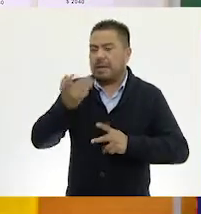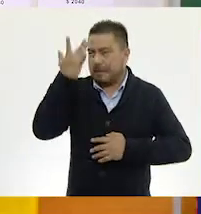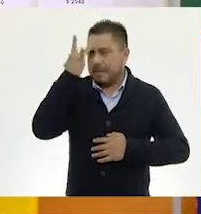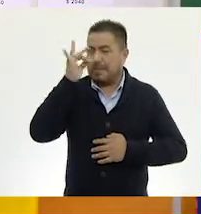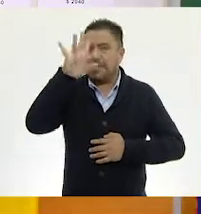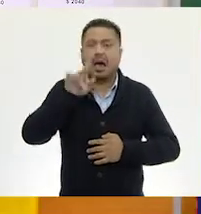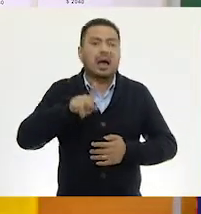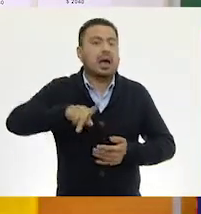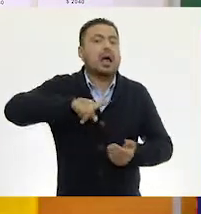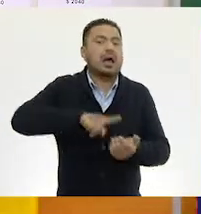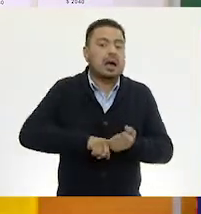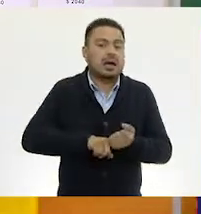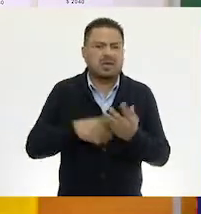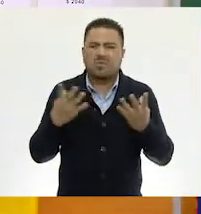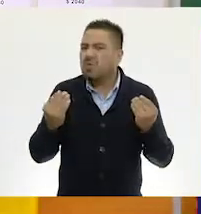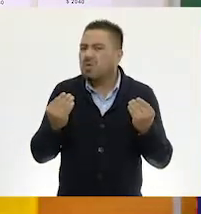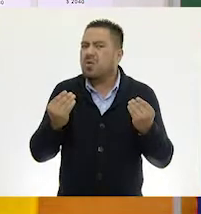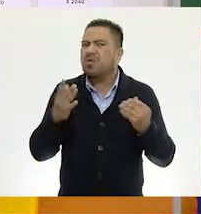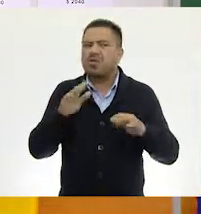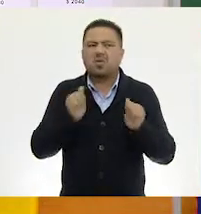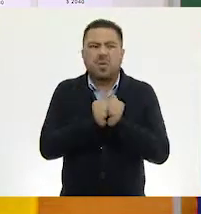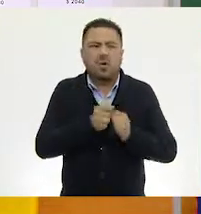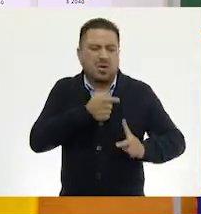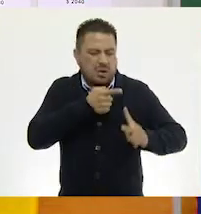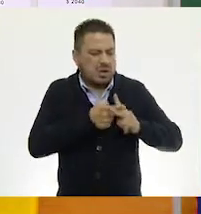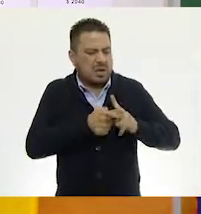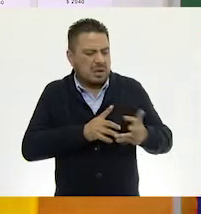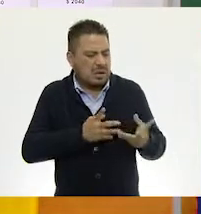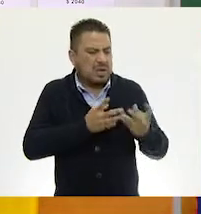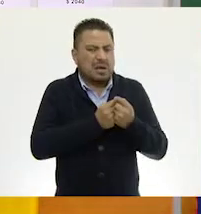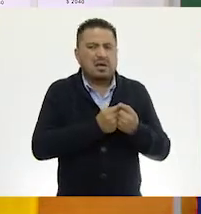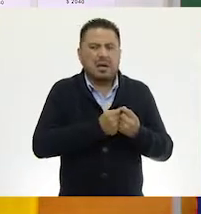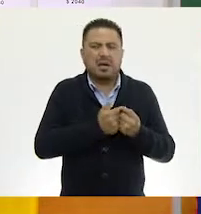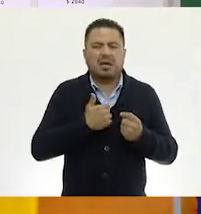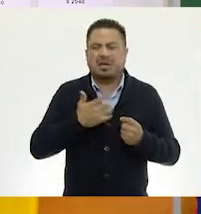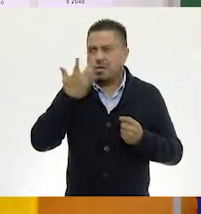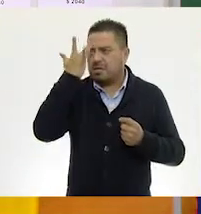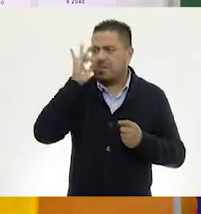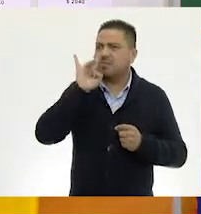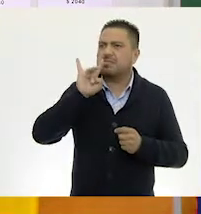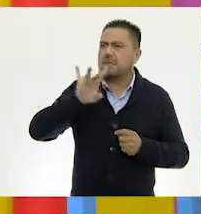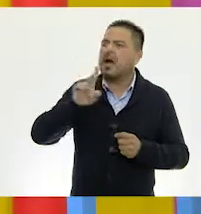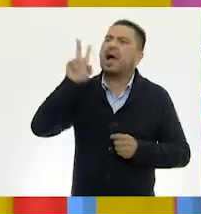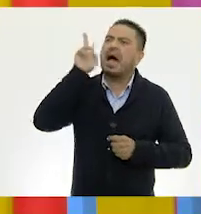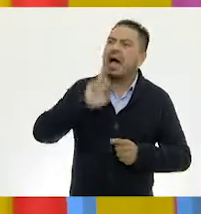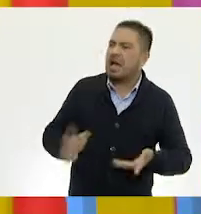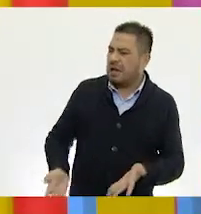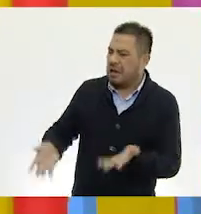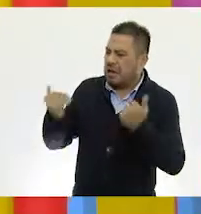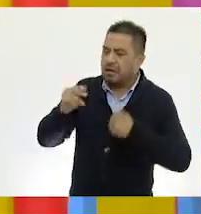mágicas. Y ya tanto que he estado con las matemáticas, ya soy un mago. A ver, quiero verlo. Muy bien, fíjate.